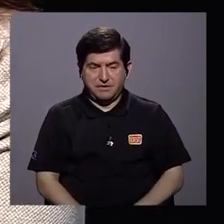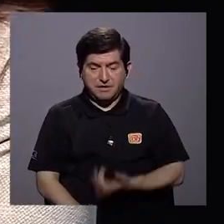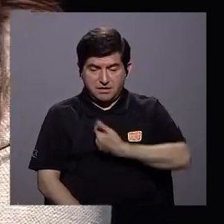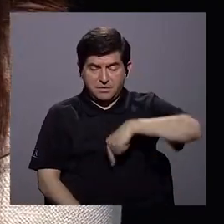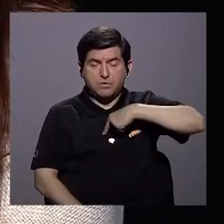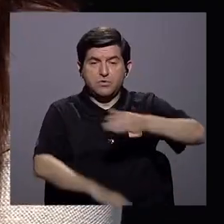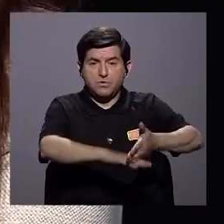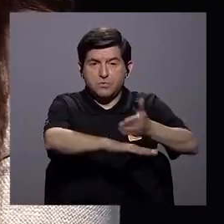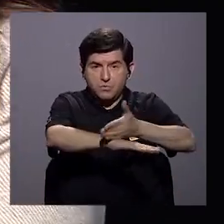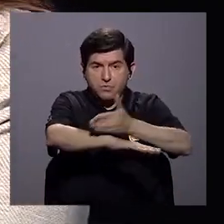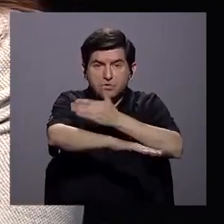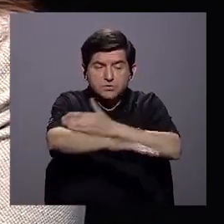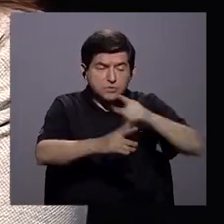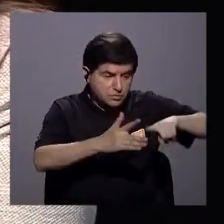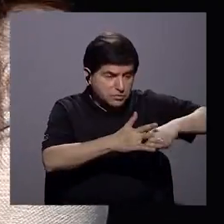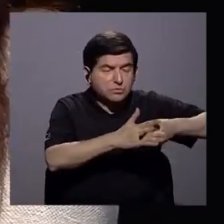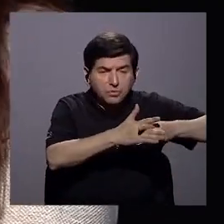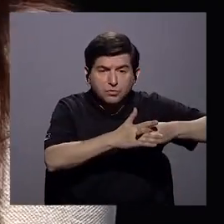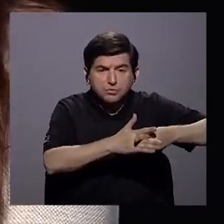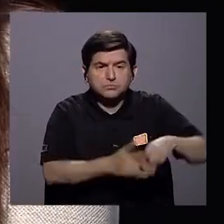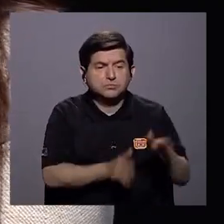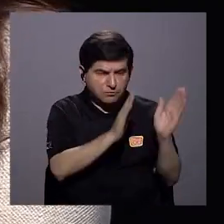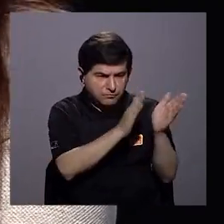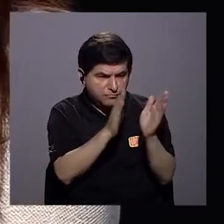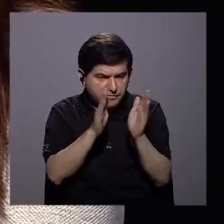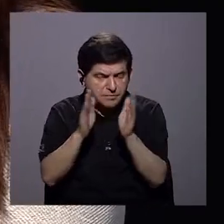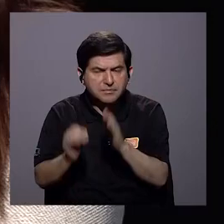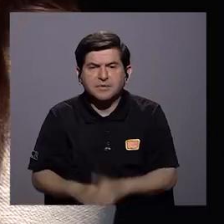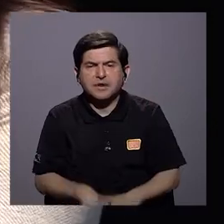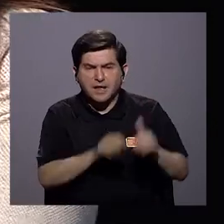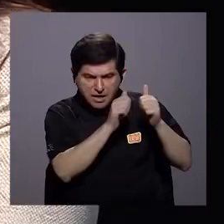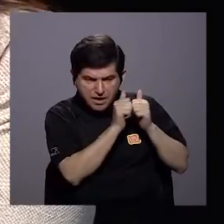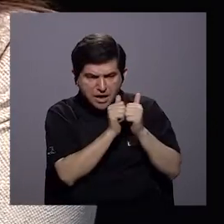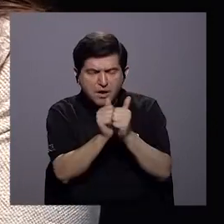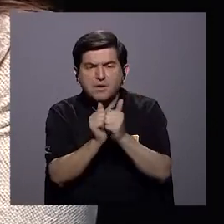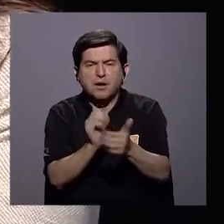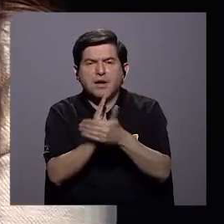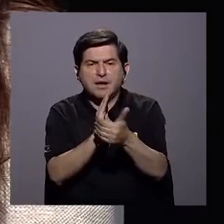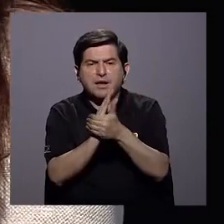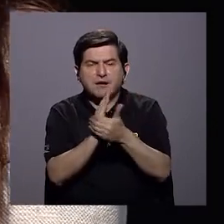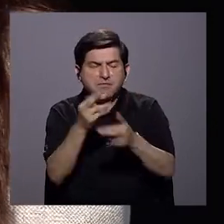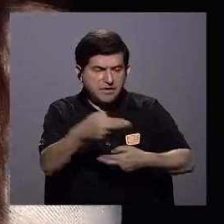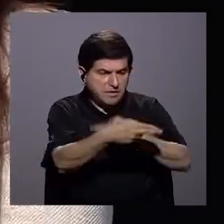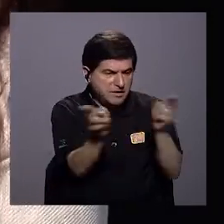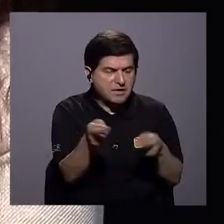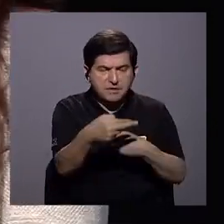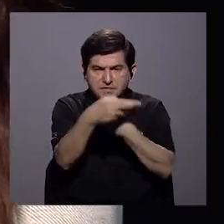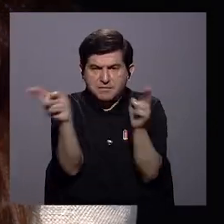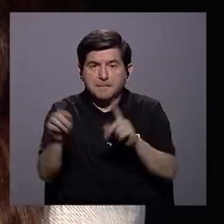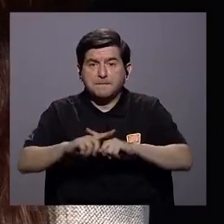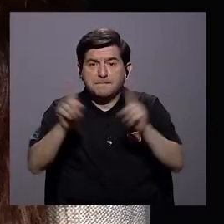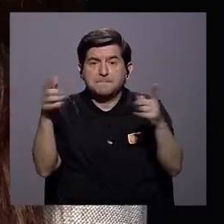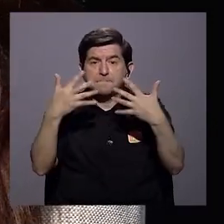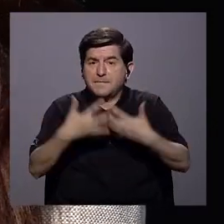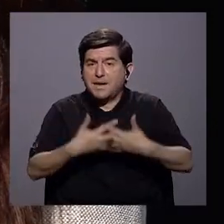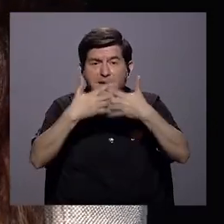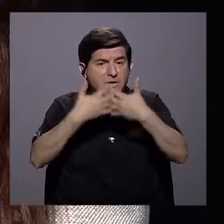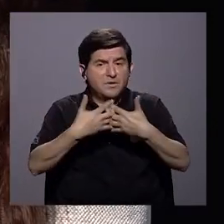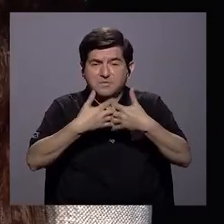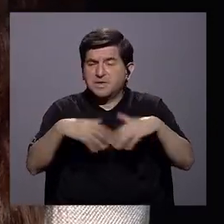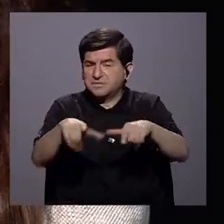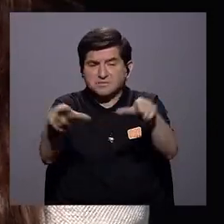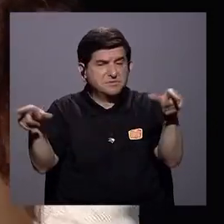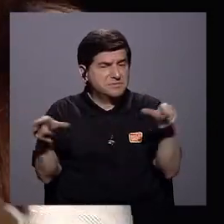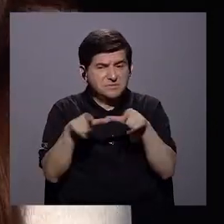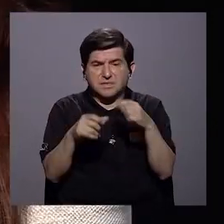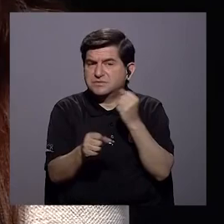estamos avanzando en dar herramientas, formando, acompañando el talento de las regiones, pues si las empresas no están